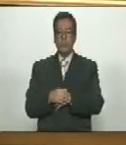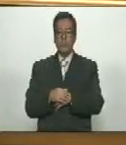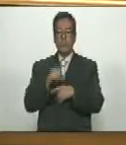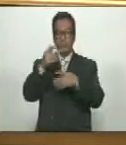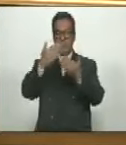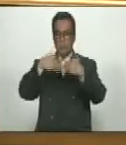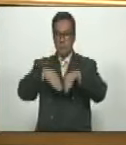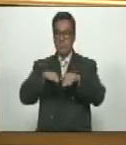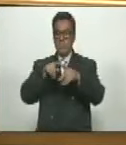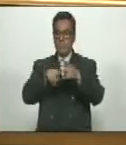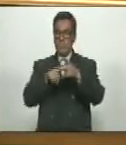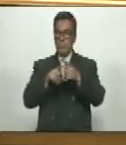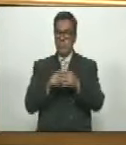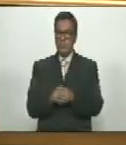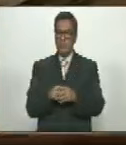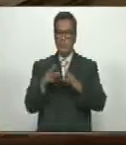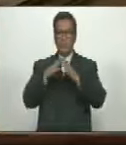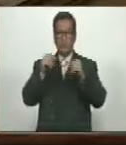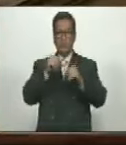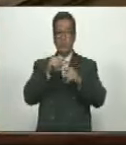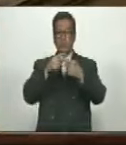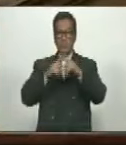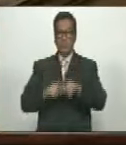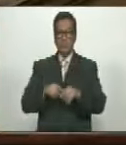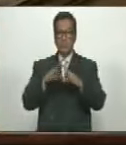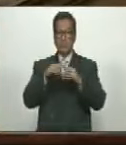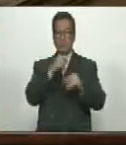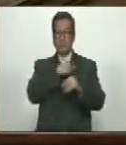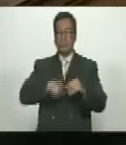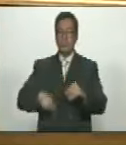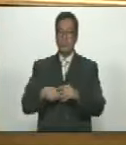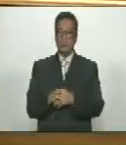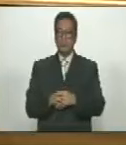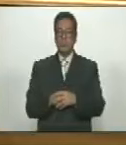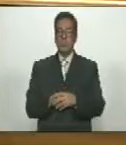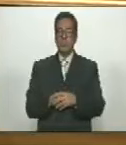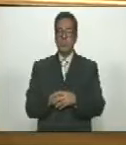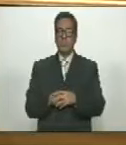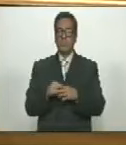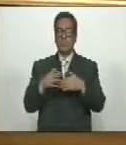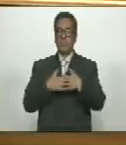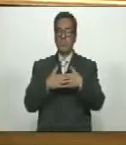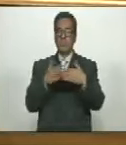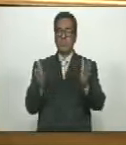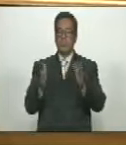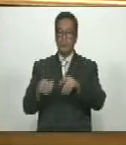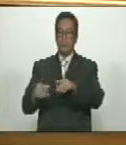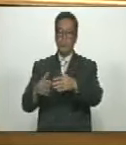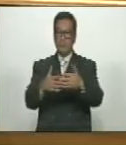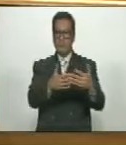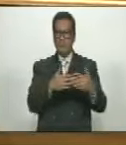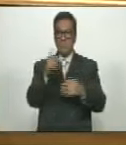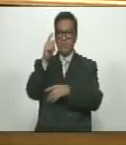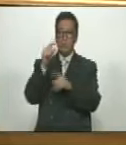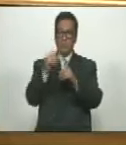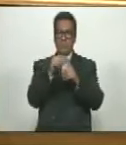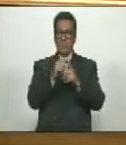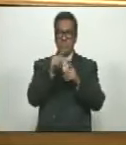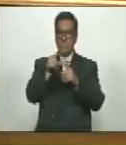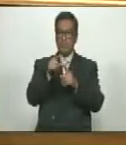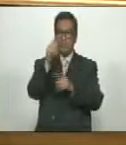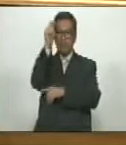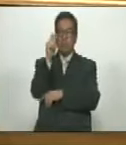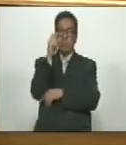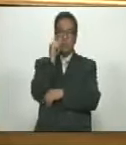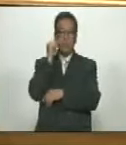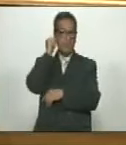Siguiente punto de la cuenta. Es todo en la cuenta, ciudadano presidente. Bien, vamos a abrir un espacio para derechos de palabra de las